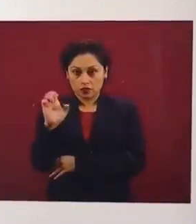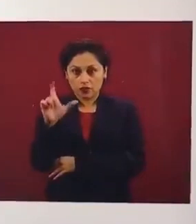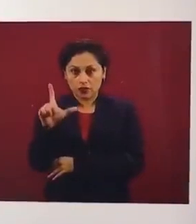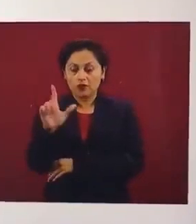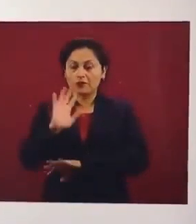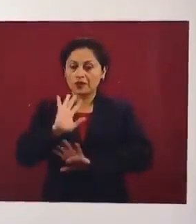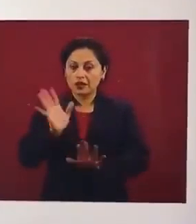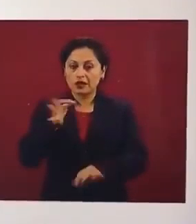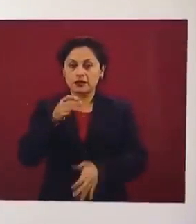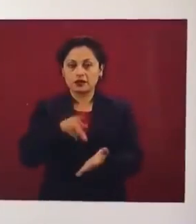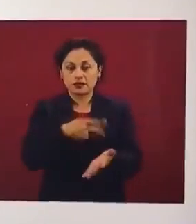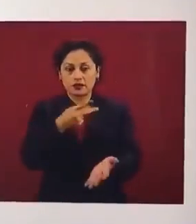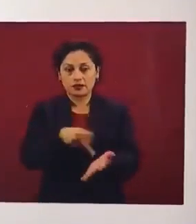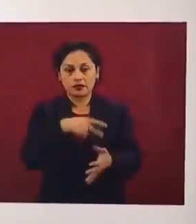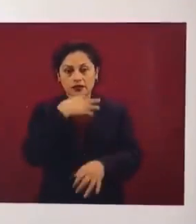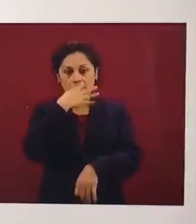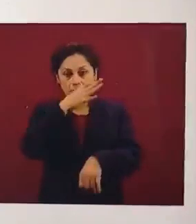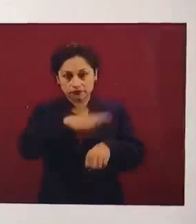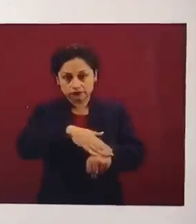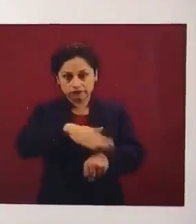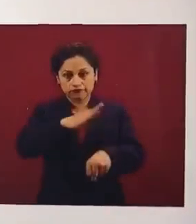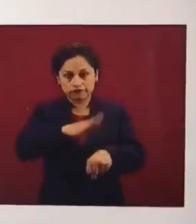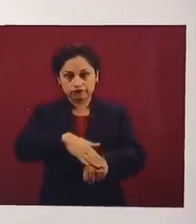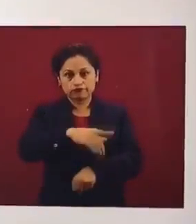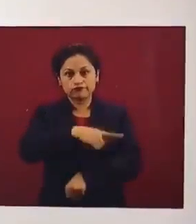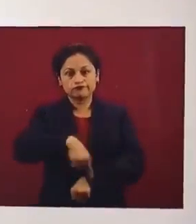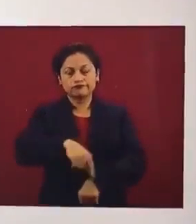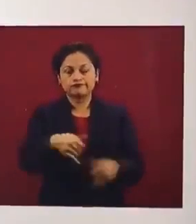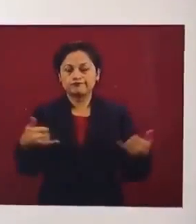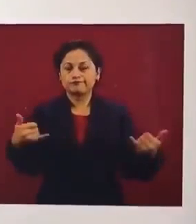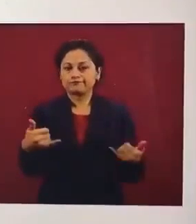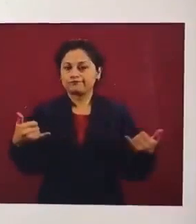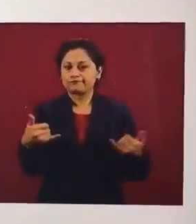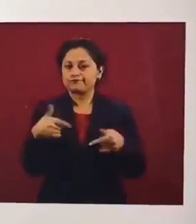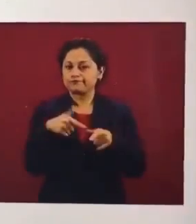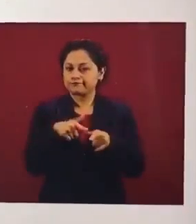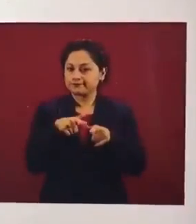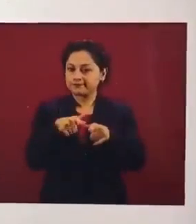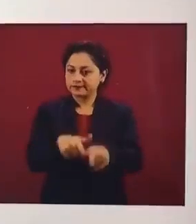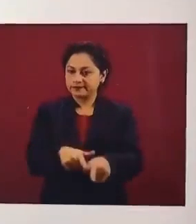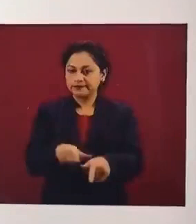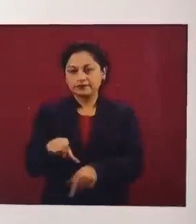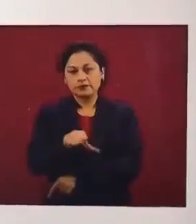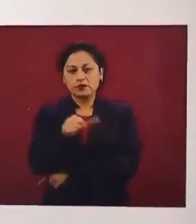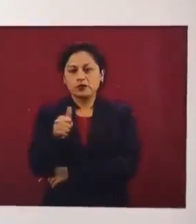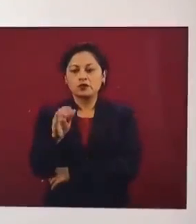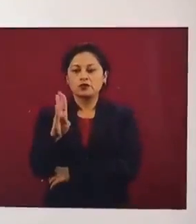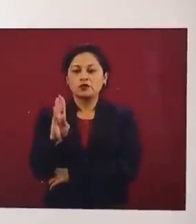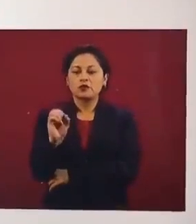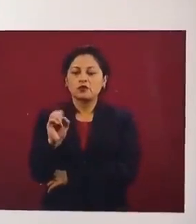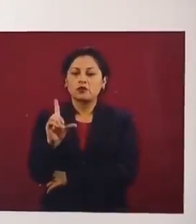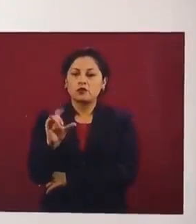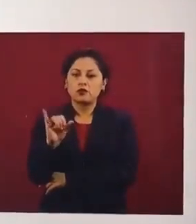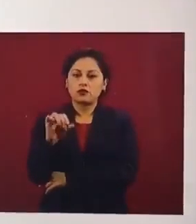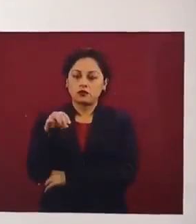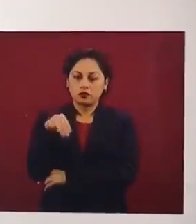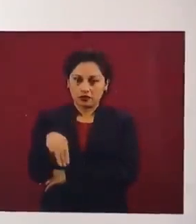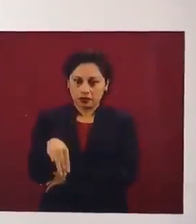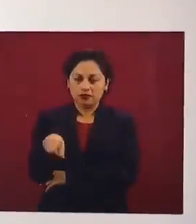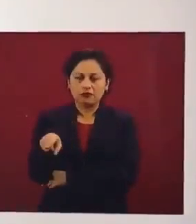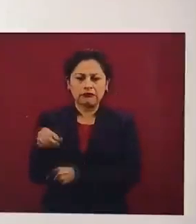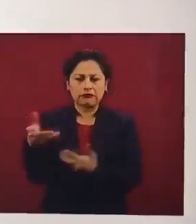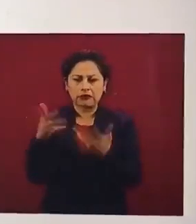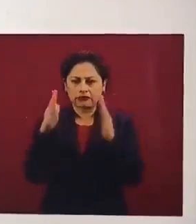insiste en el no cumplimiento. Y el caso de Bolim, que se dedica a la